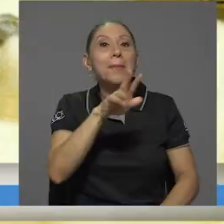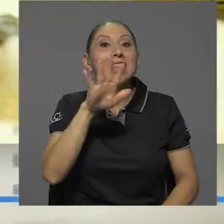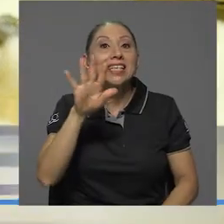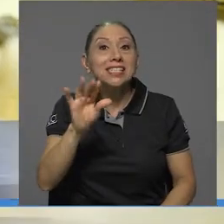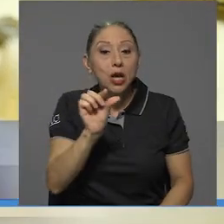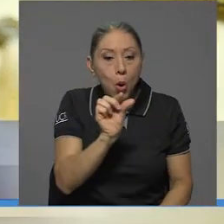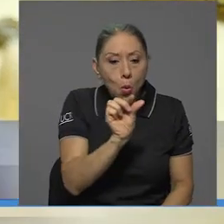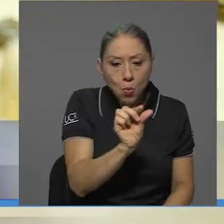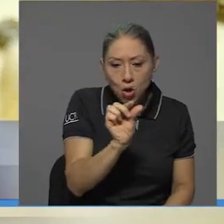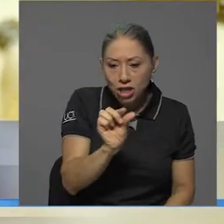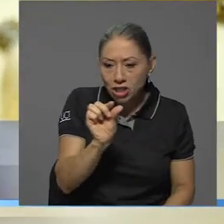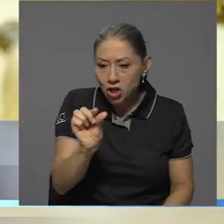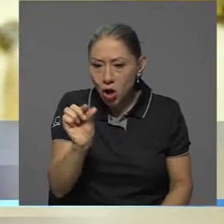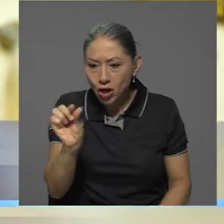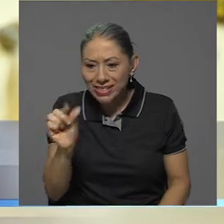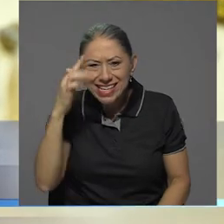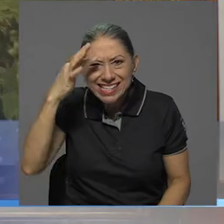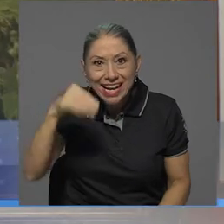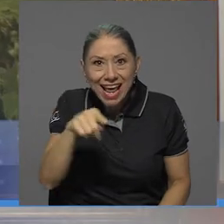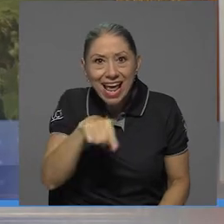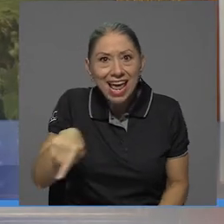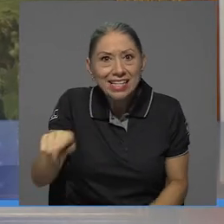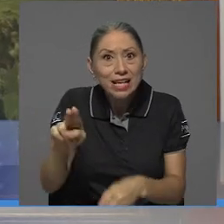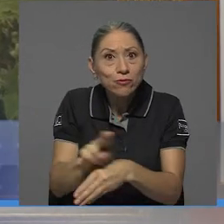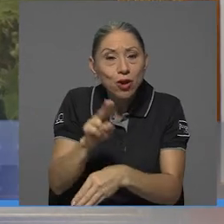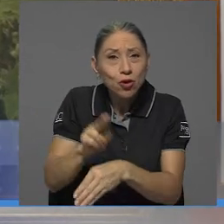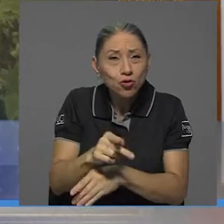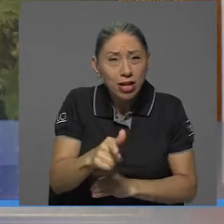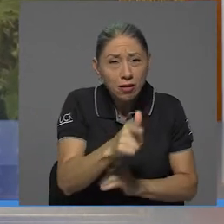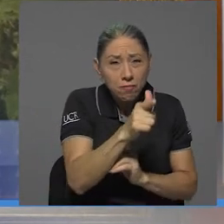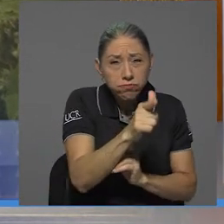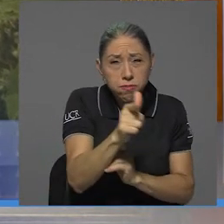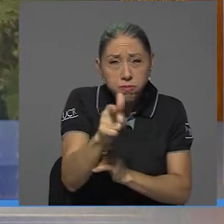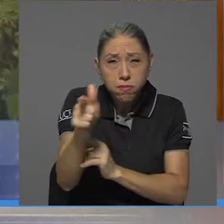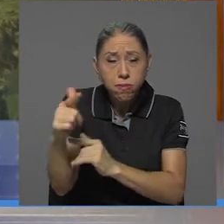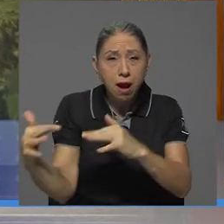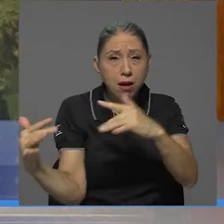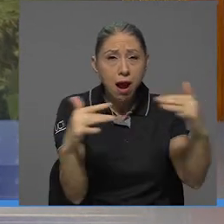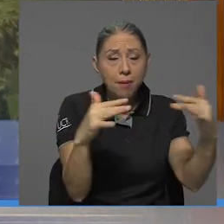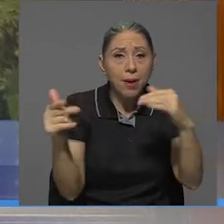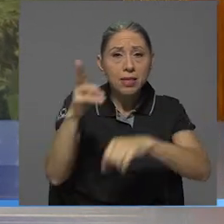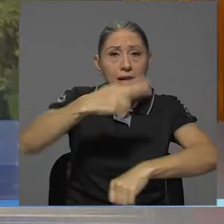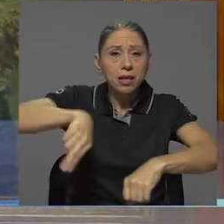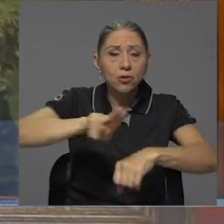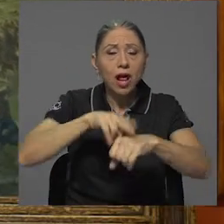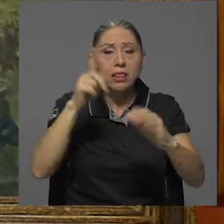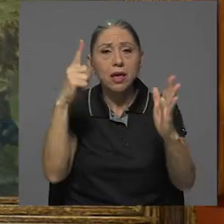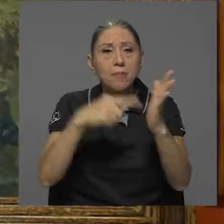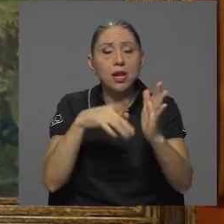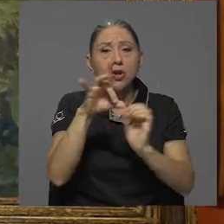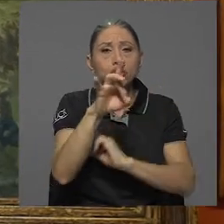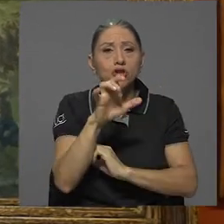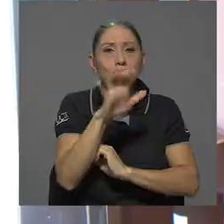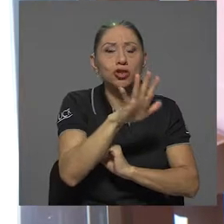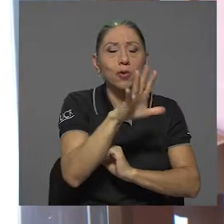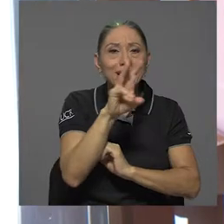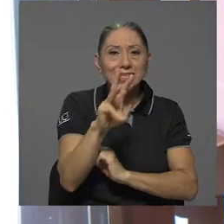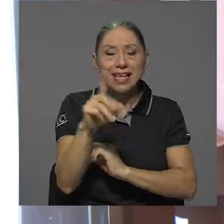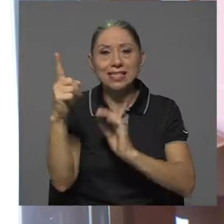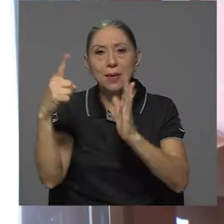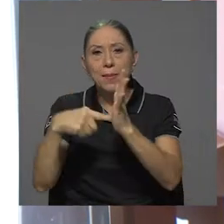25 municiones que se asume fueron utilizadas en una batalla de la campaña nacional de 1856